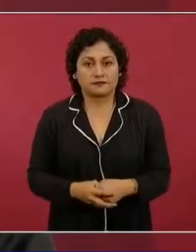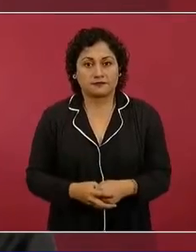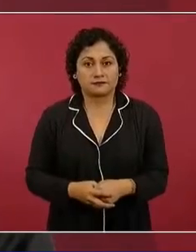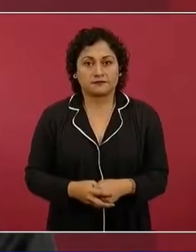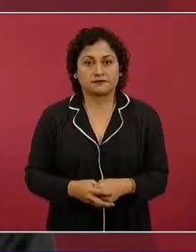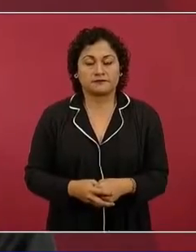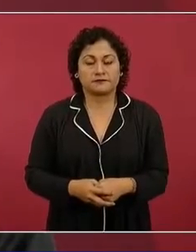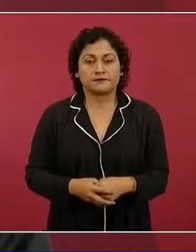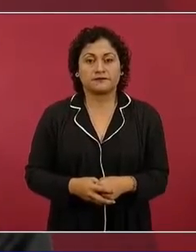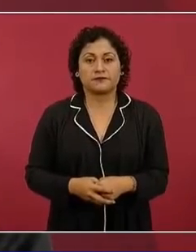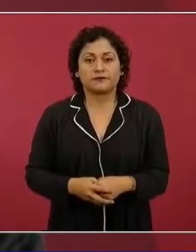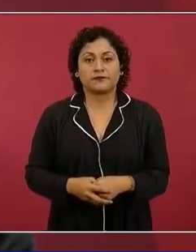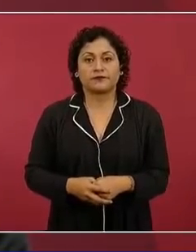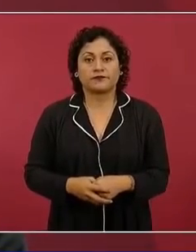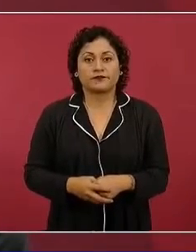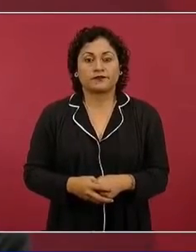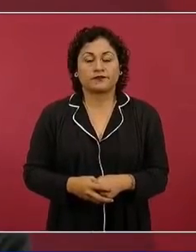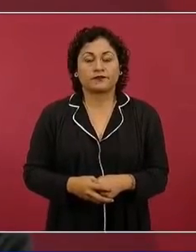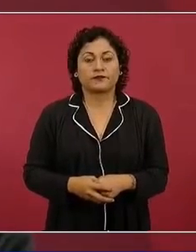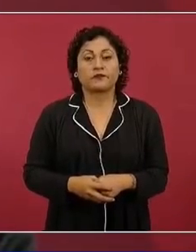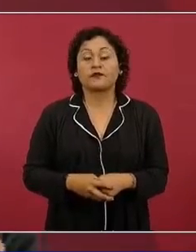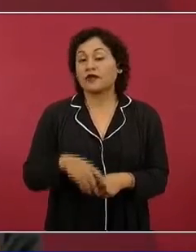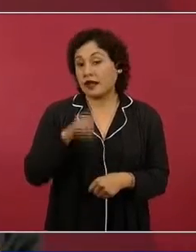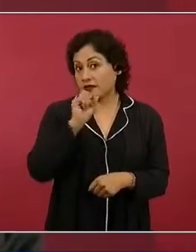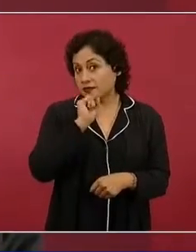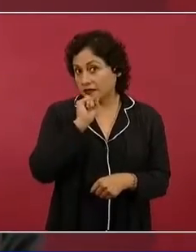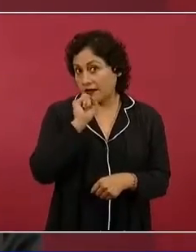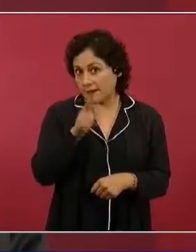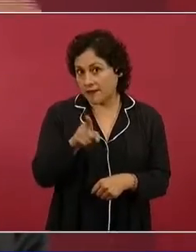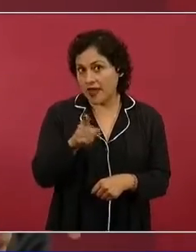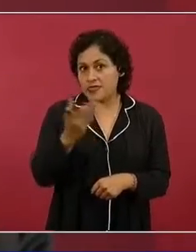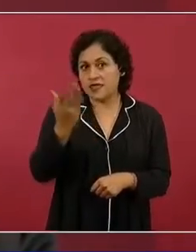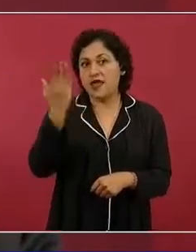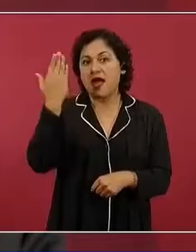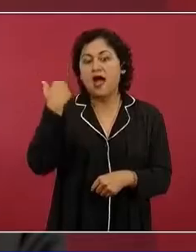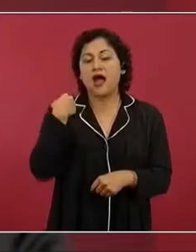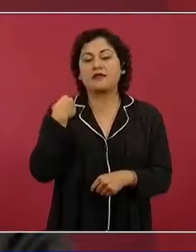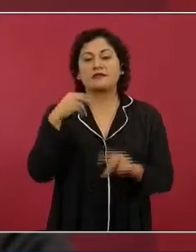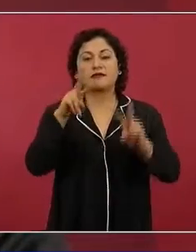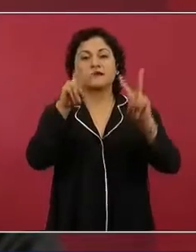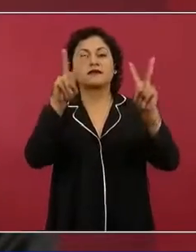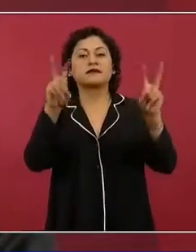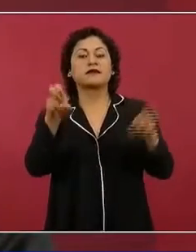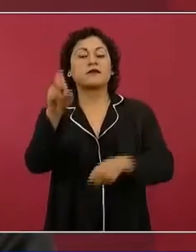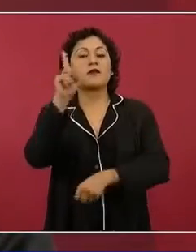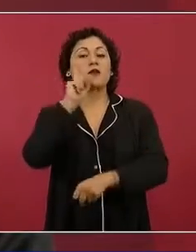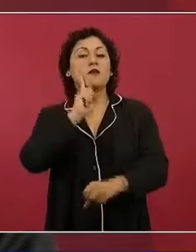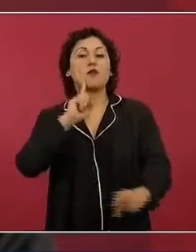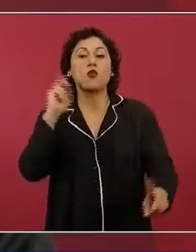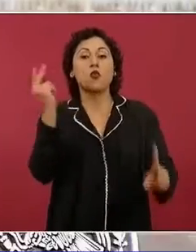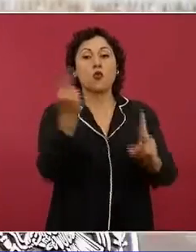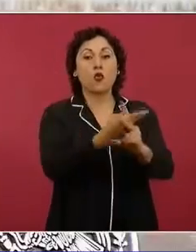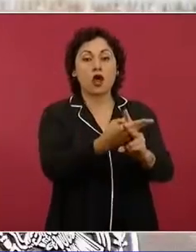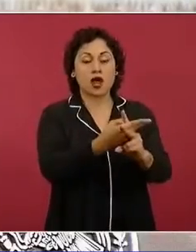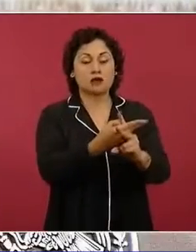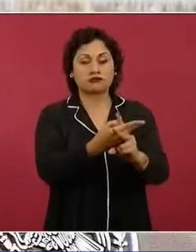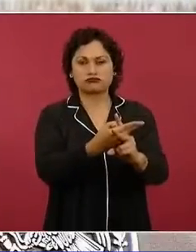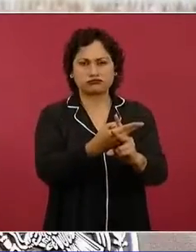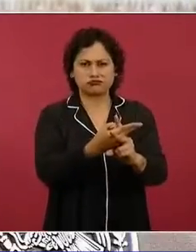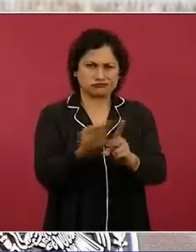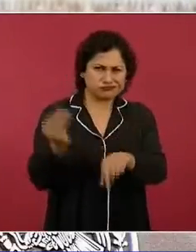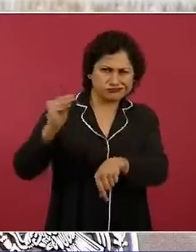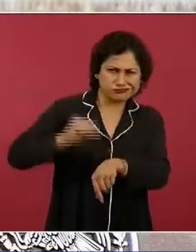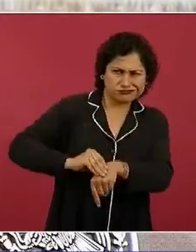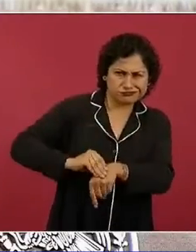Tampoco se clasificaba como feminicidio el asesinato de mujeres